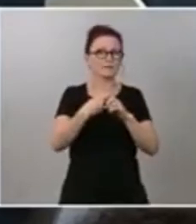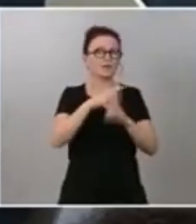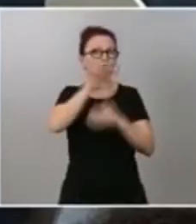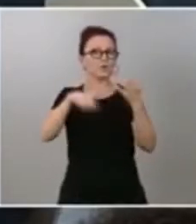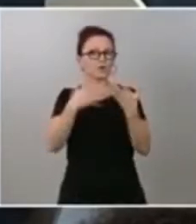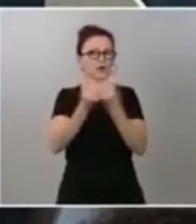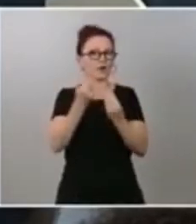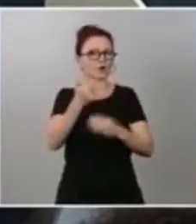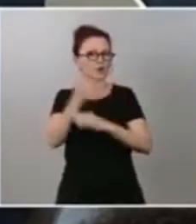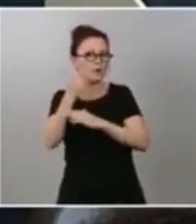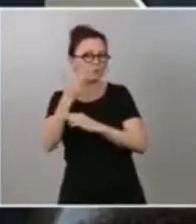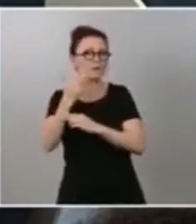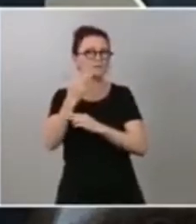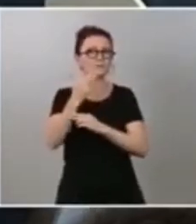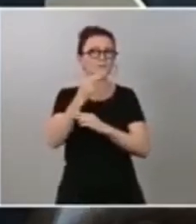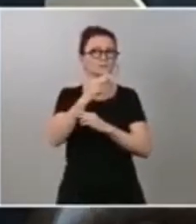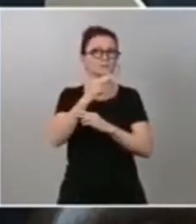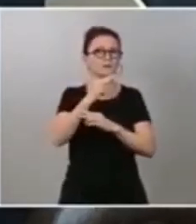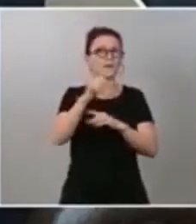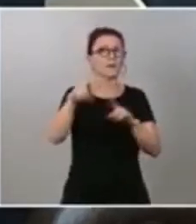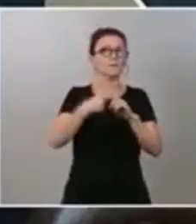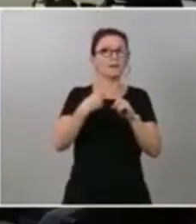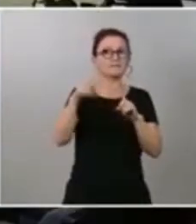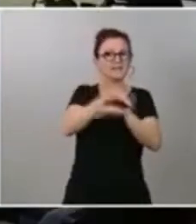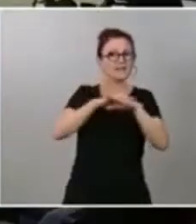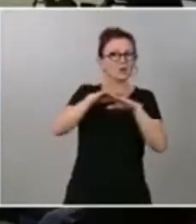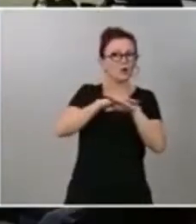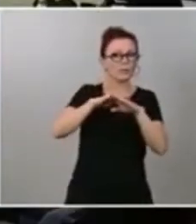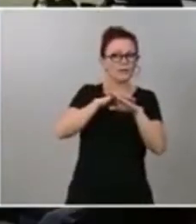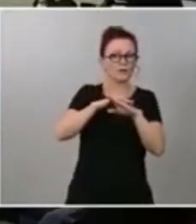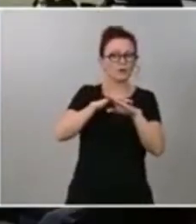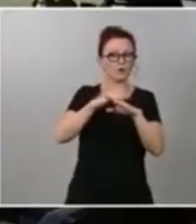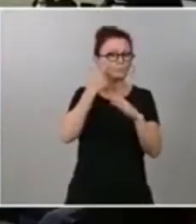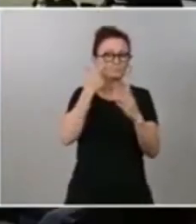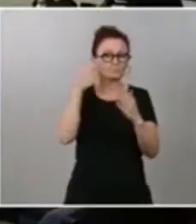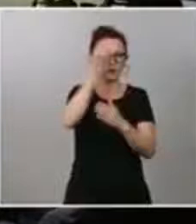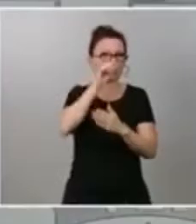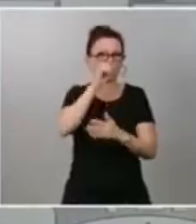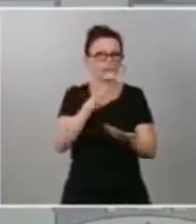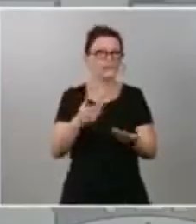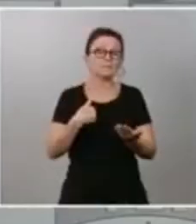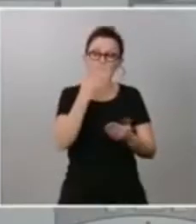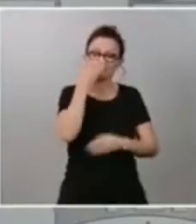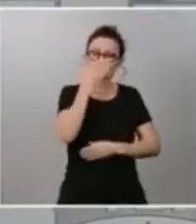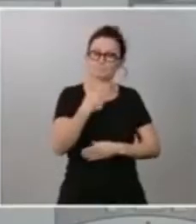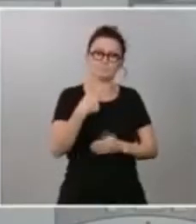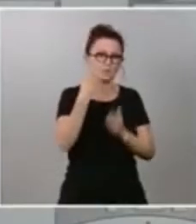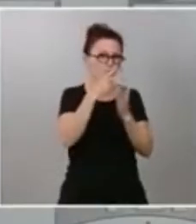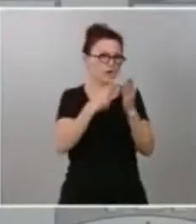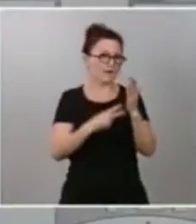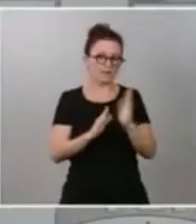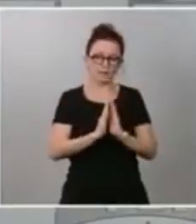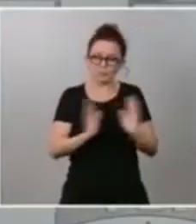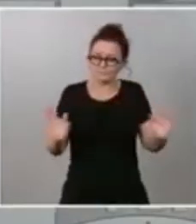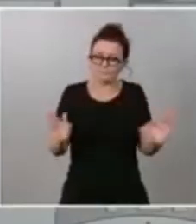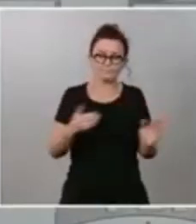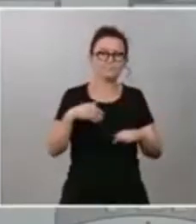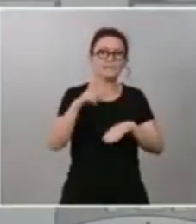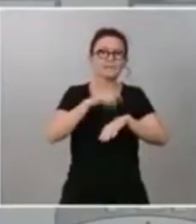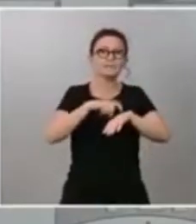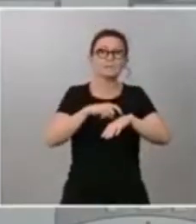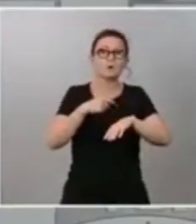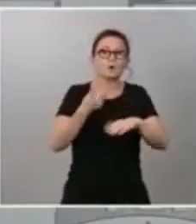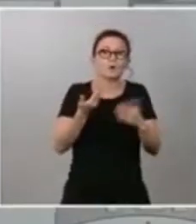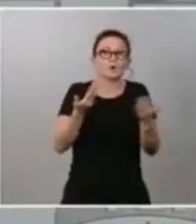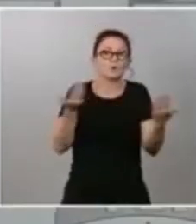propuesta de unidad no la he leído no he tenido tiempo honestamente no la he leído no he tenido tiempo no tengo criterio lo que todo el